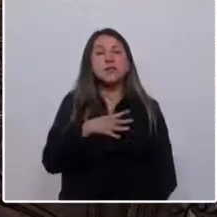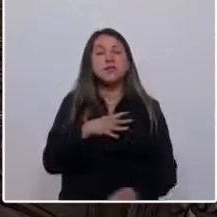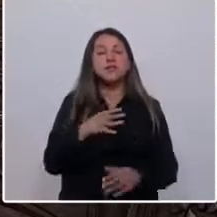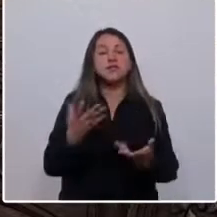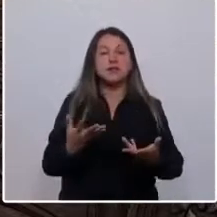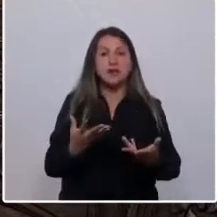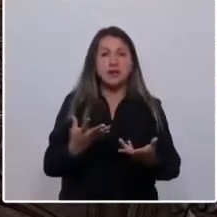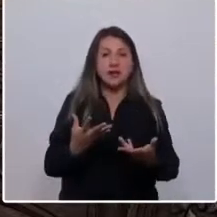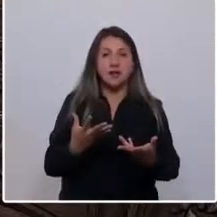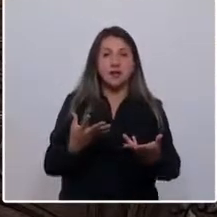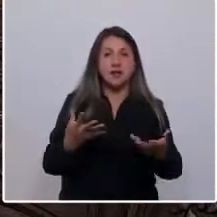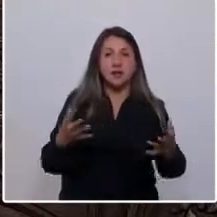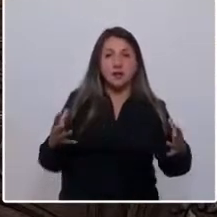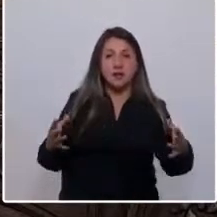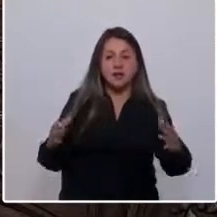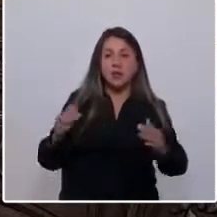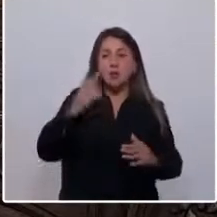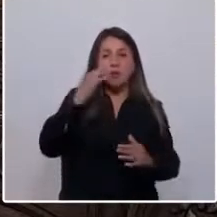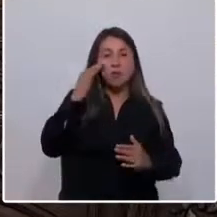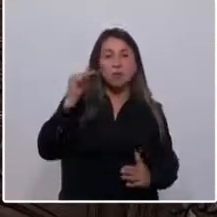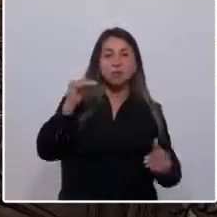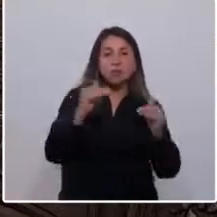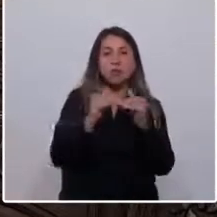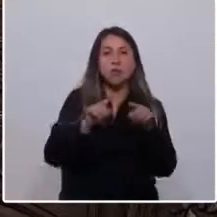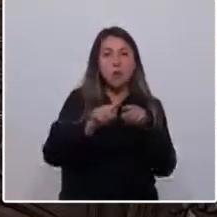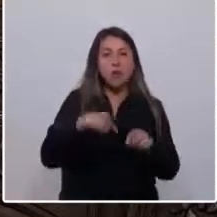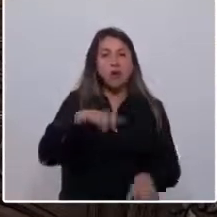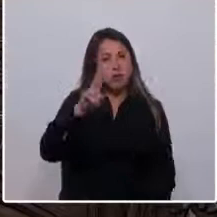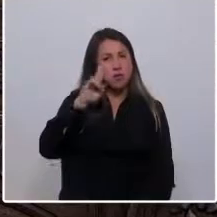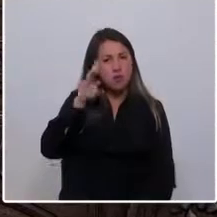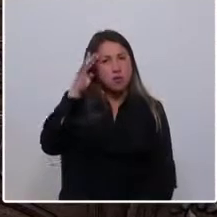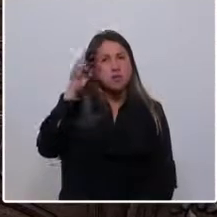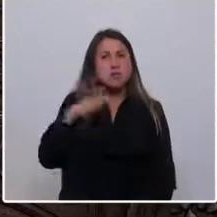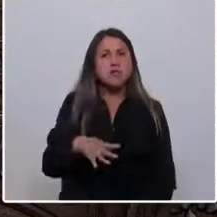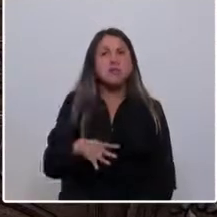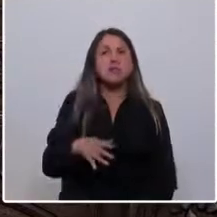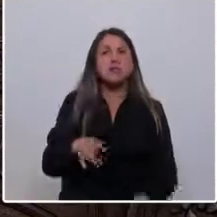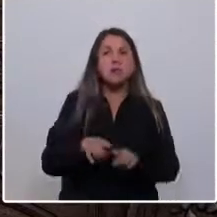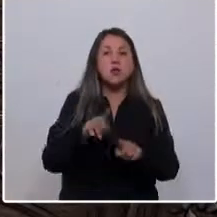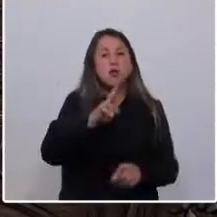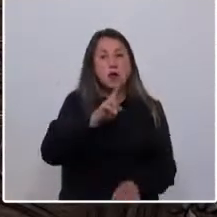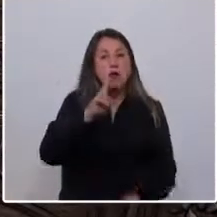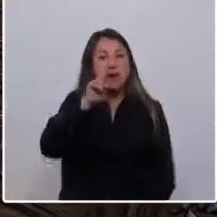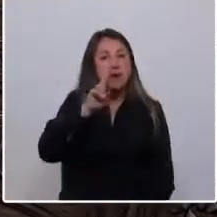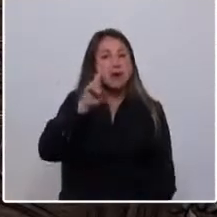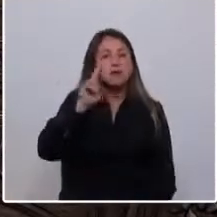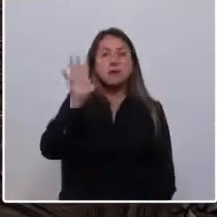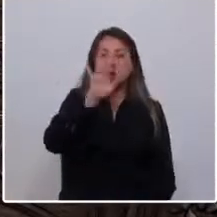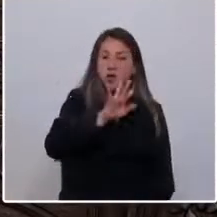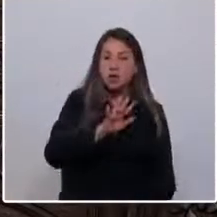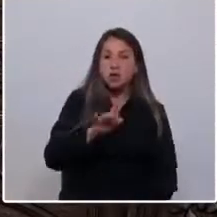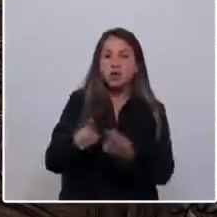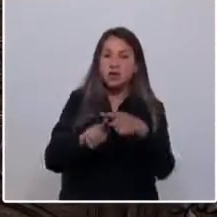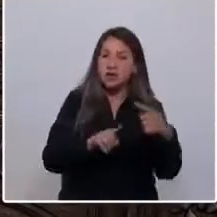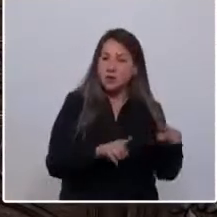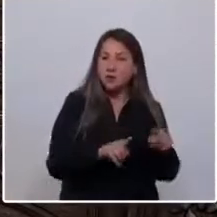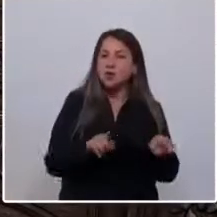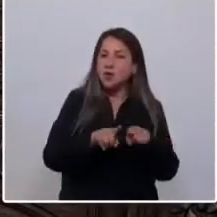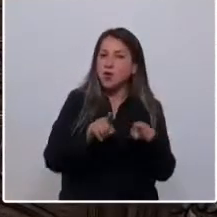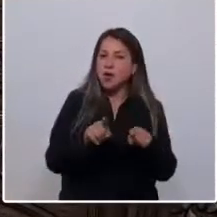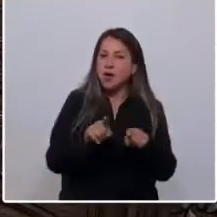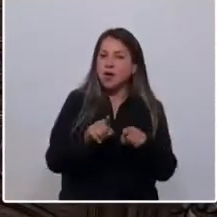junto con la hispanidad. Es un recuerdo y es un Chile de un crisol de razas, colores que merecen un reconocimiento.